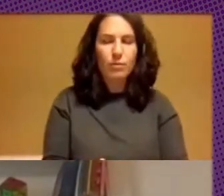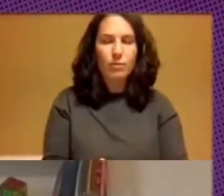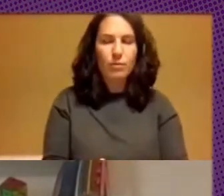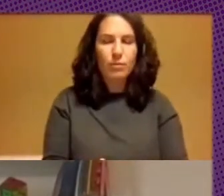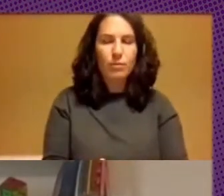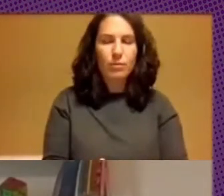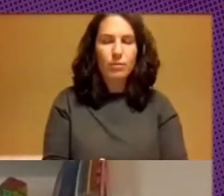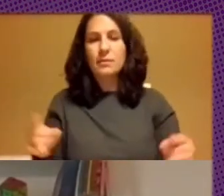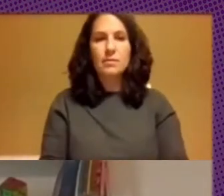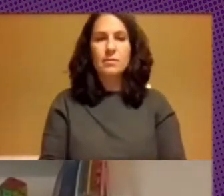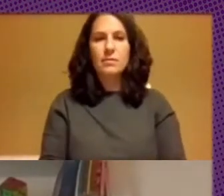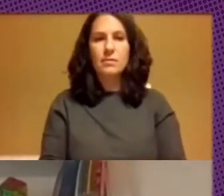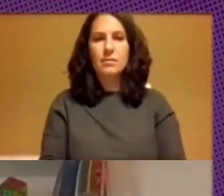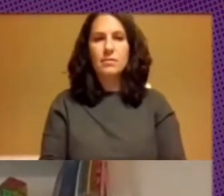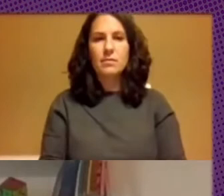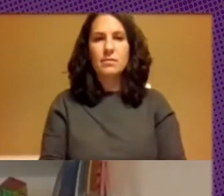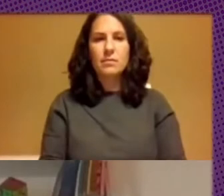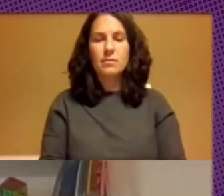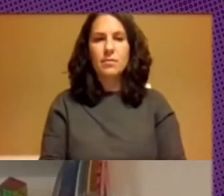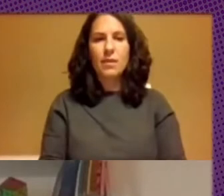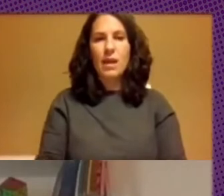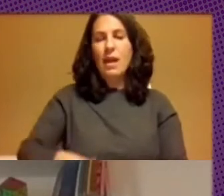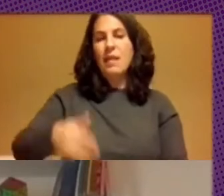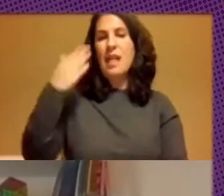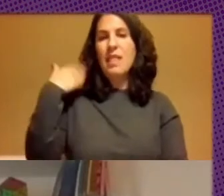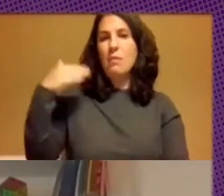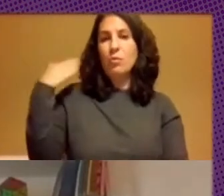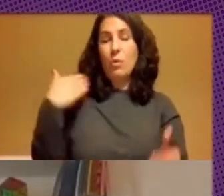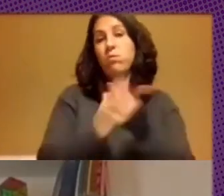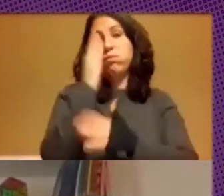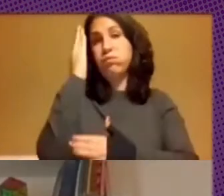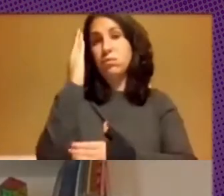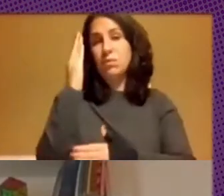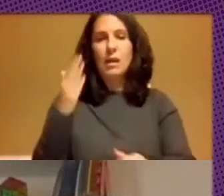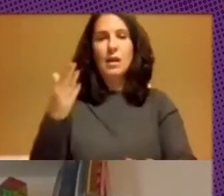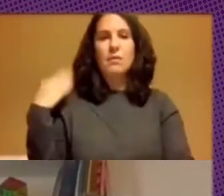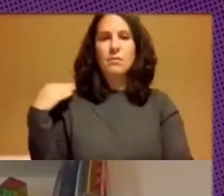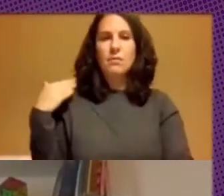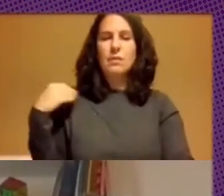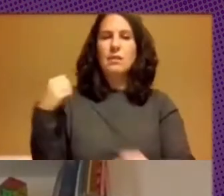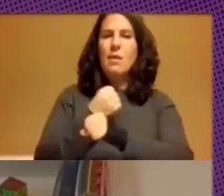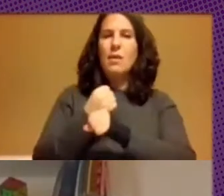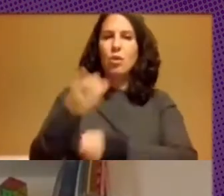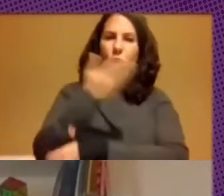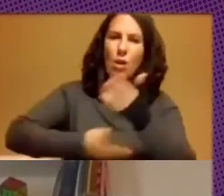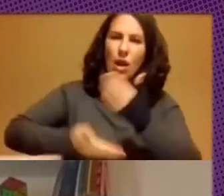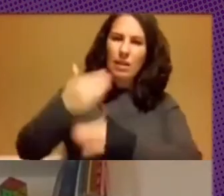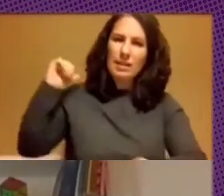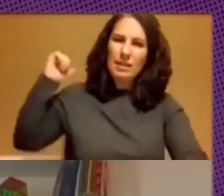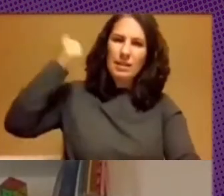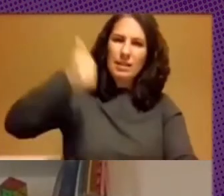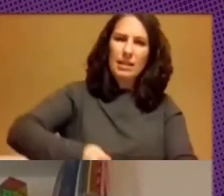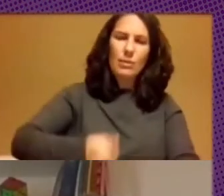entonces venimos desde hace mucho tiempo trabajando en lógicas más colaborativas de trabajo colaborativo entre docentes pero sin embargo ahí